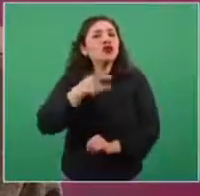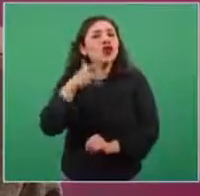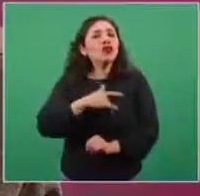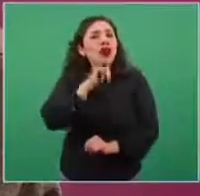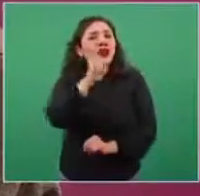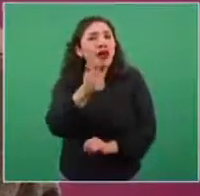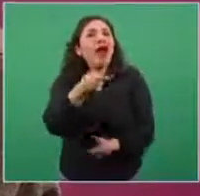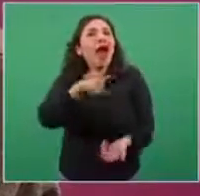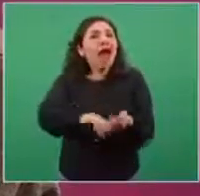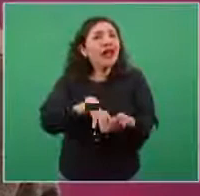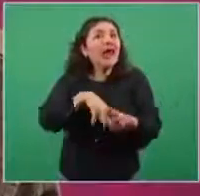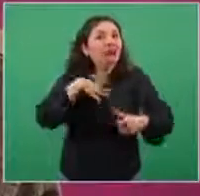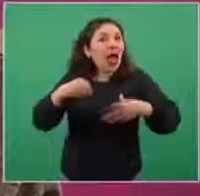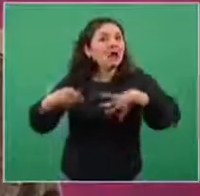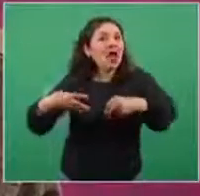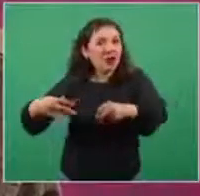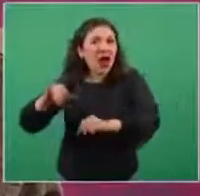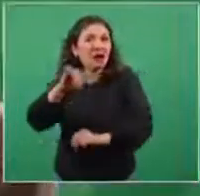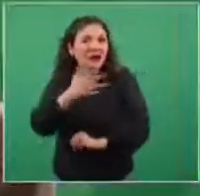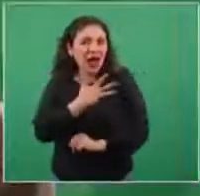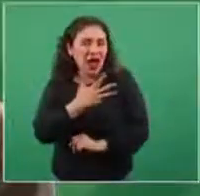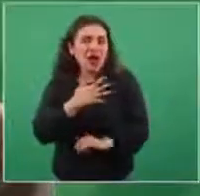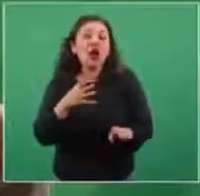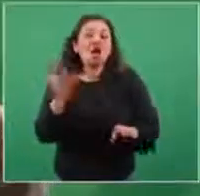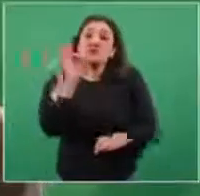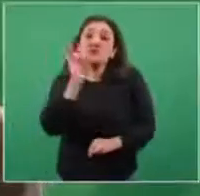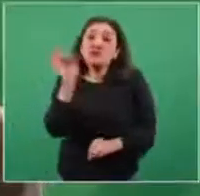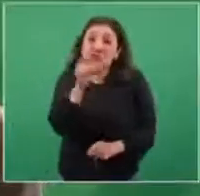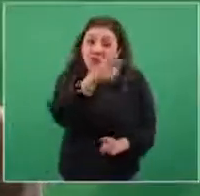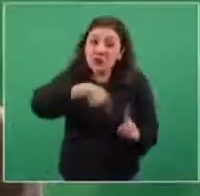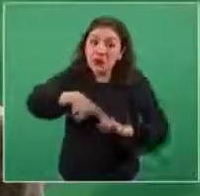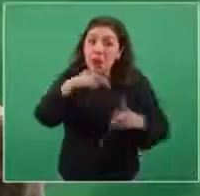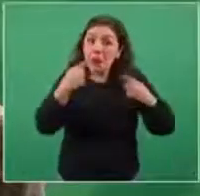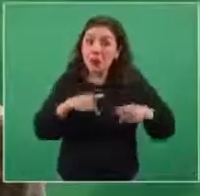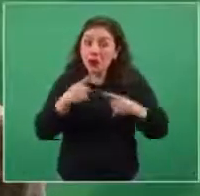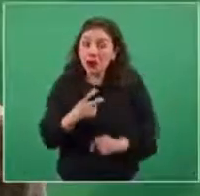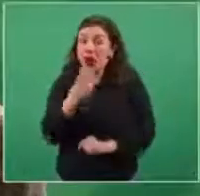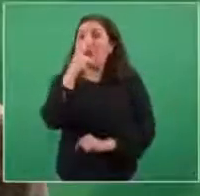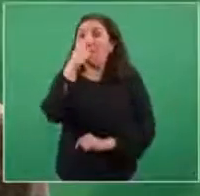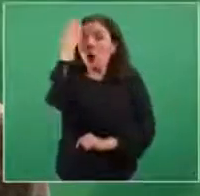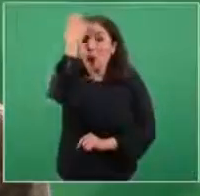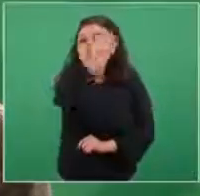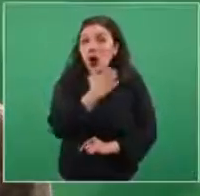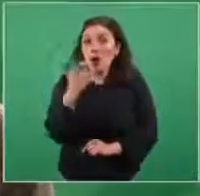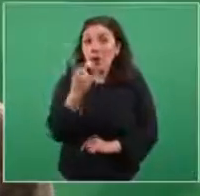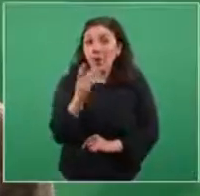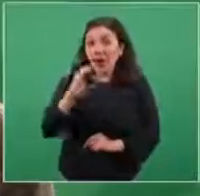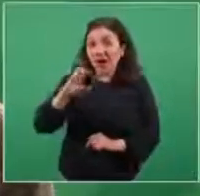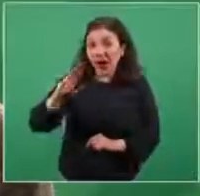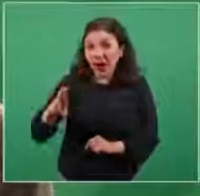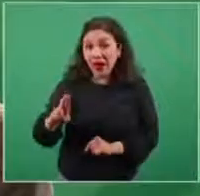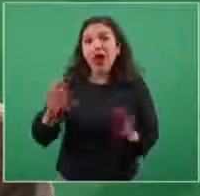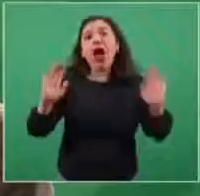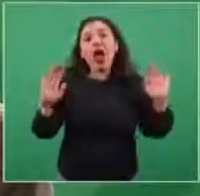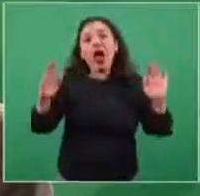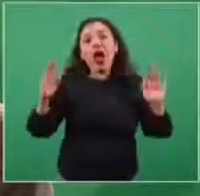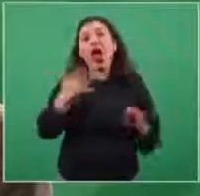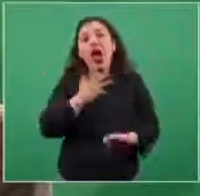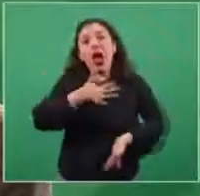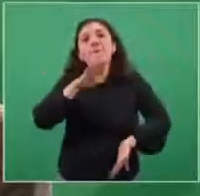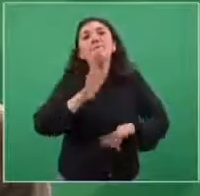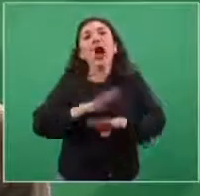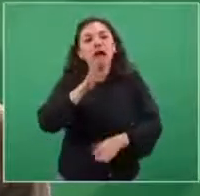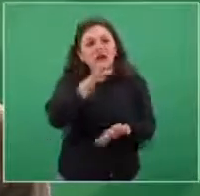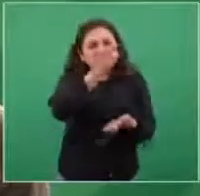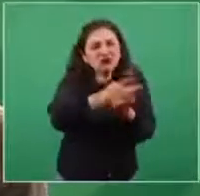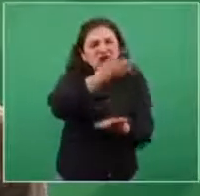Si se hacen pruebas como la prueba de PCR, que es la prueba estándar, se tendría una mayor probabilidad